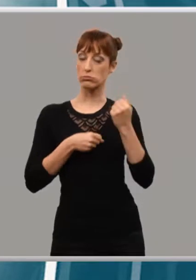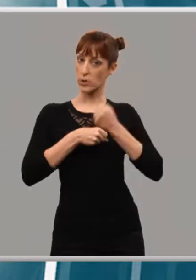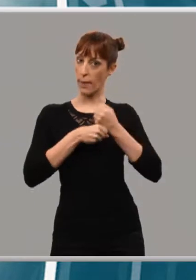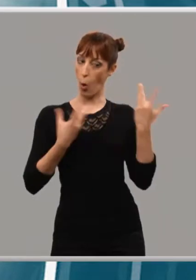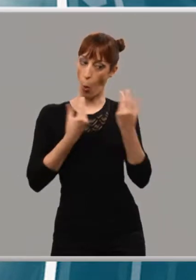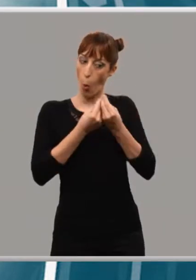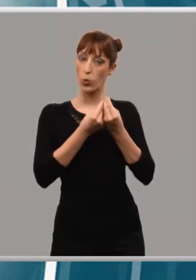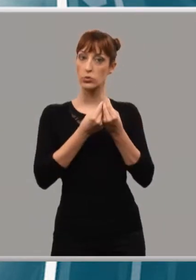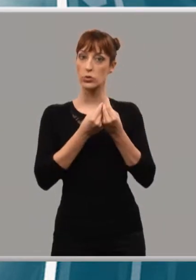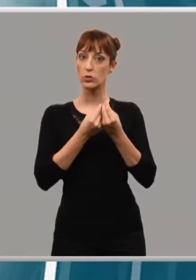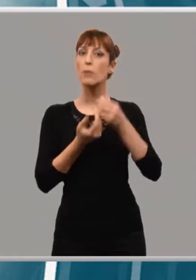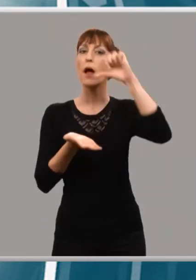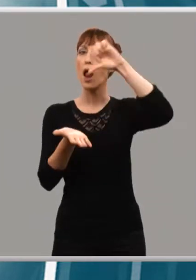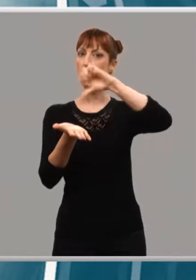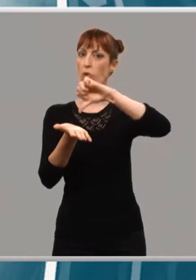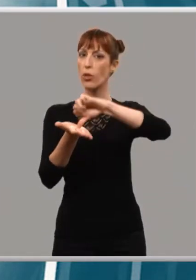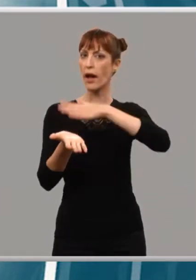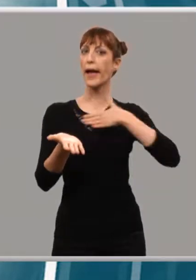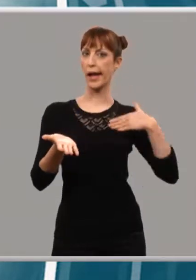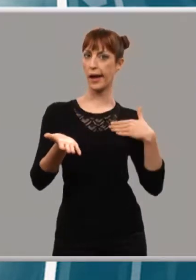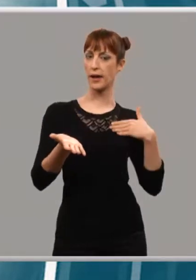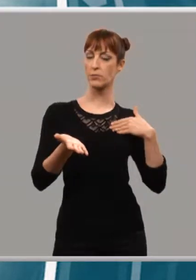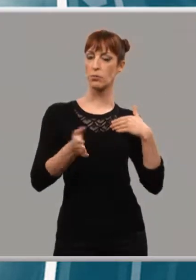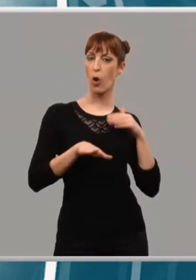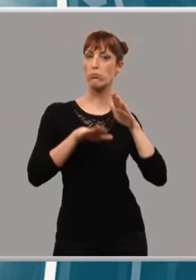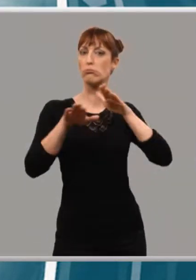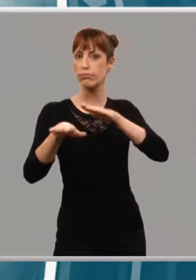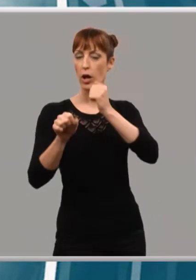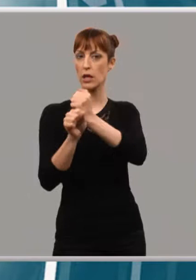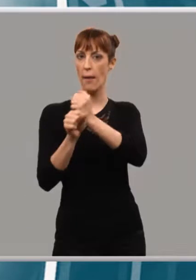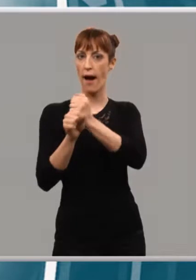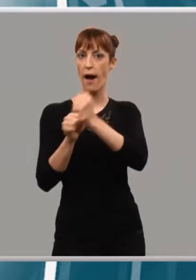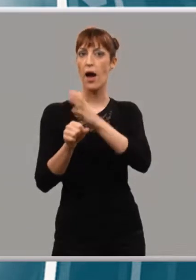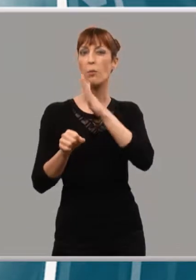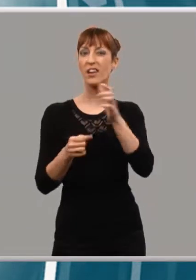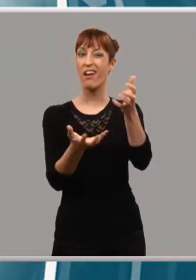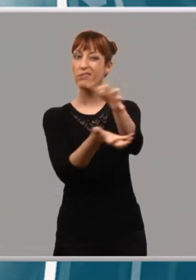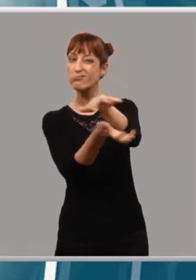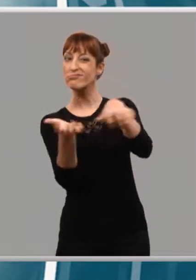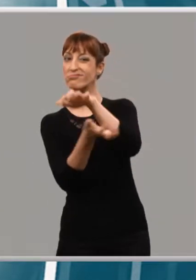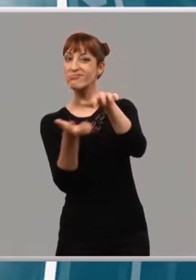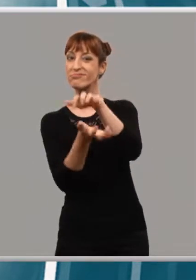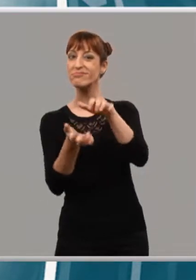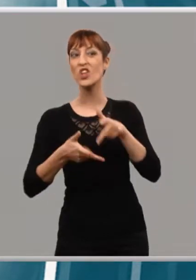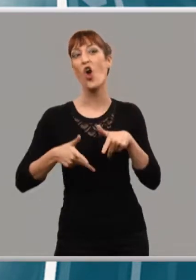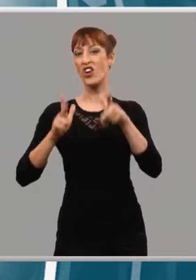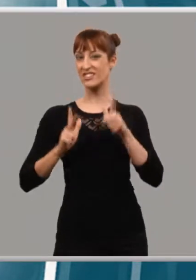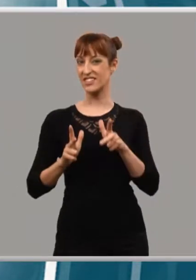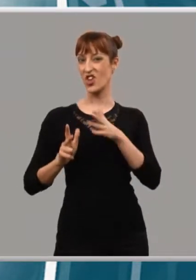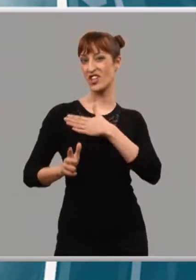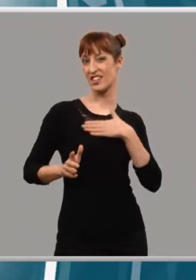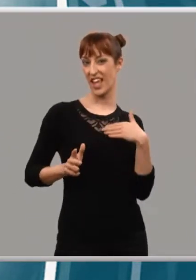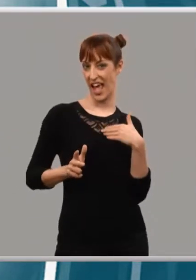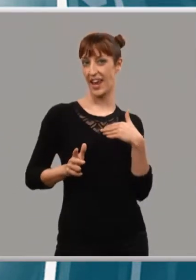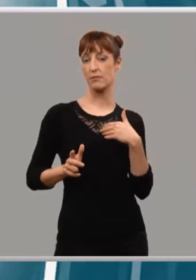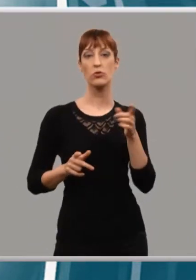nosotros no es prioritario los sillones, como tanto se ha especulado. Según marca el propio reglamento, en máximo 10